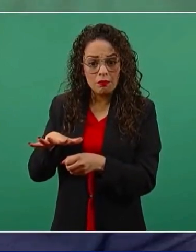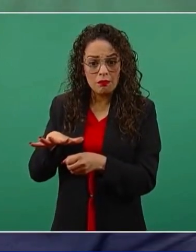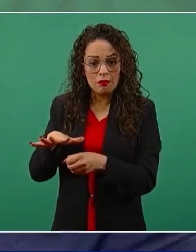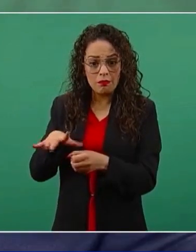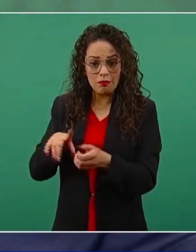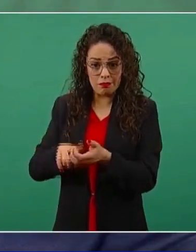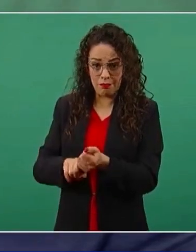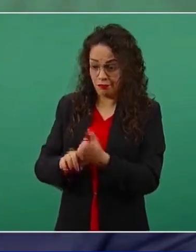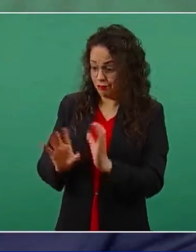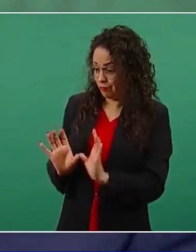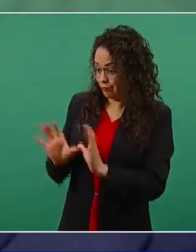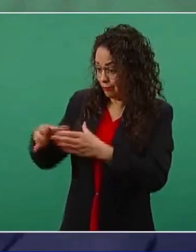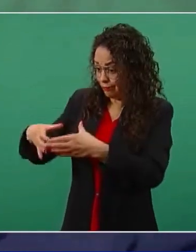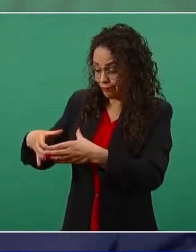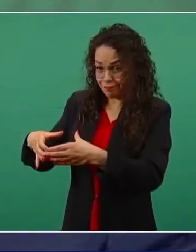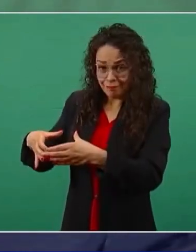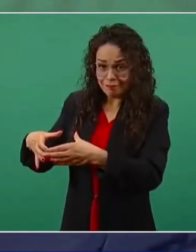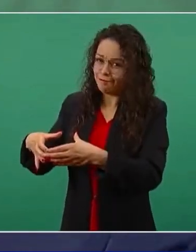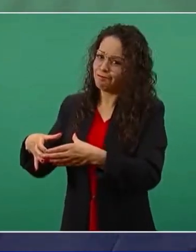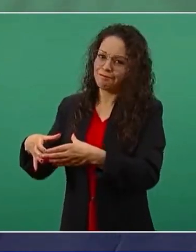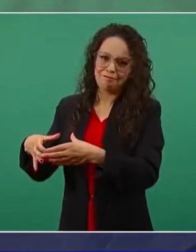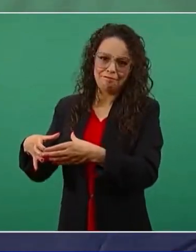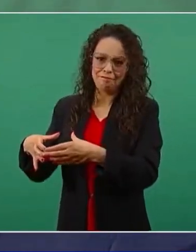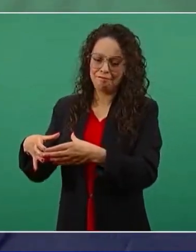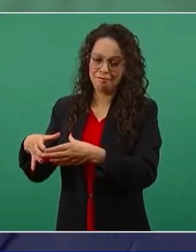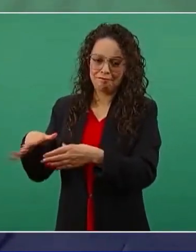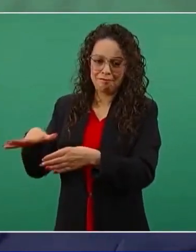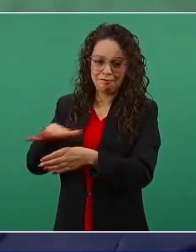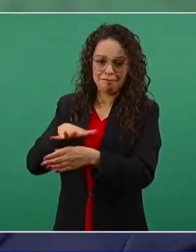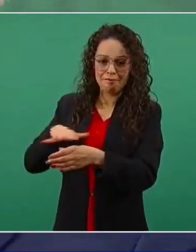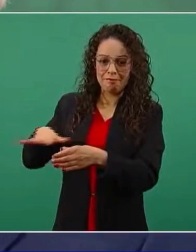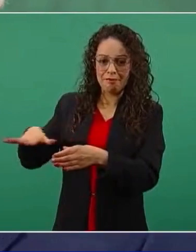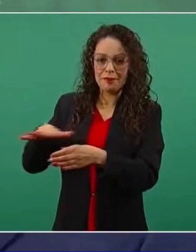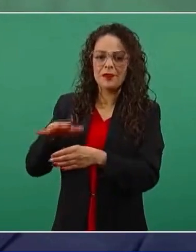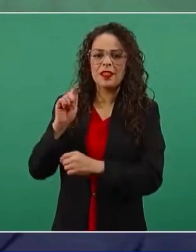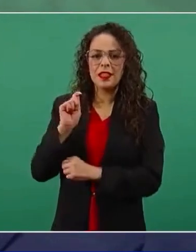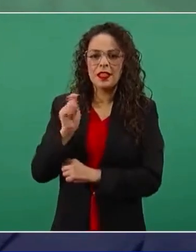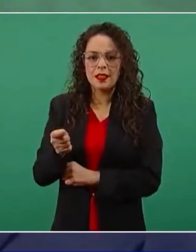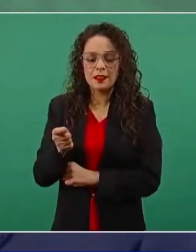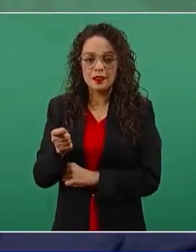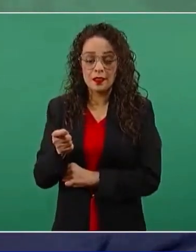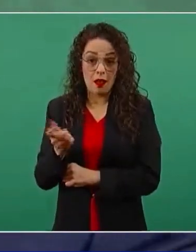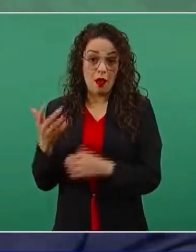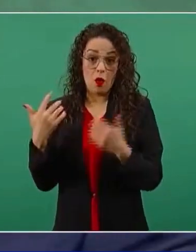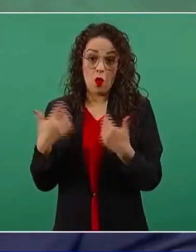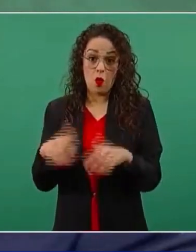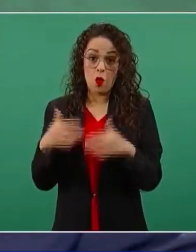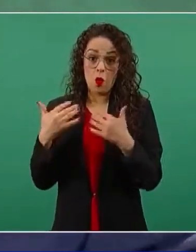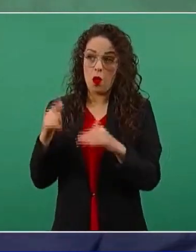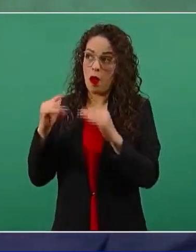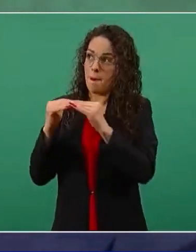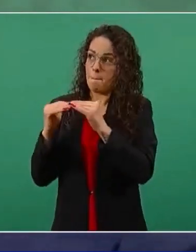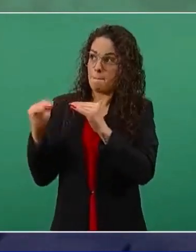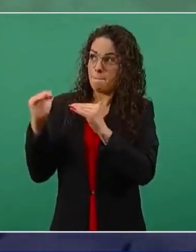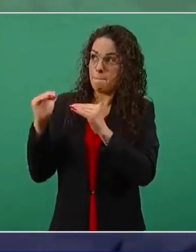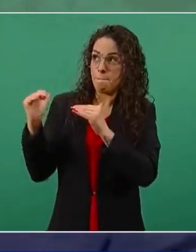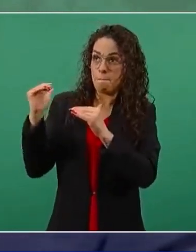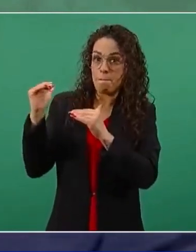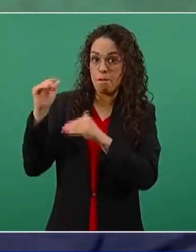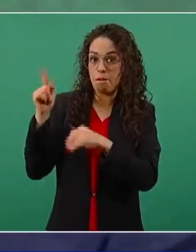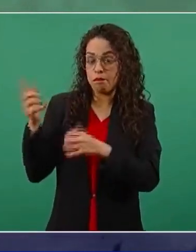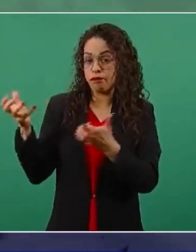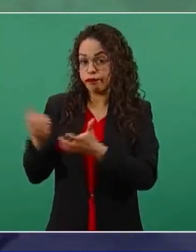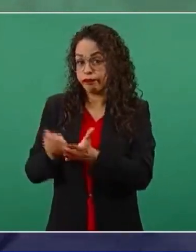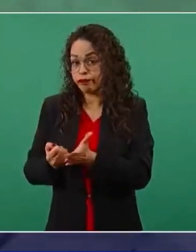que son los grandes electores, porque